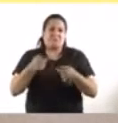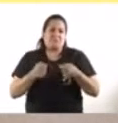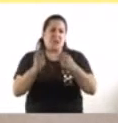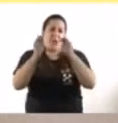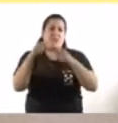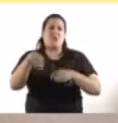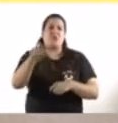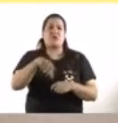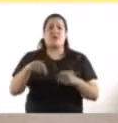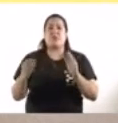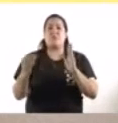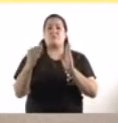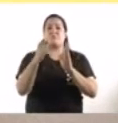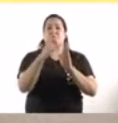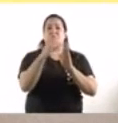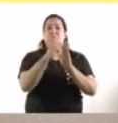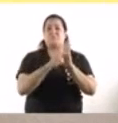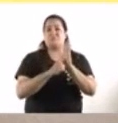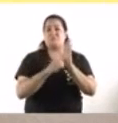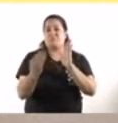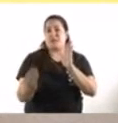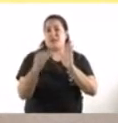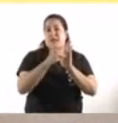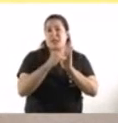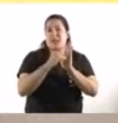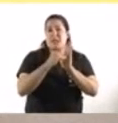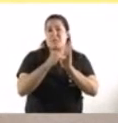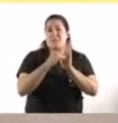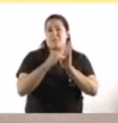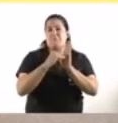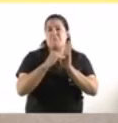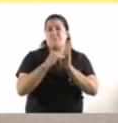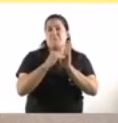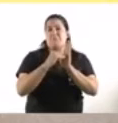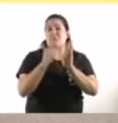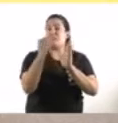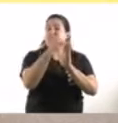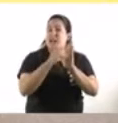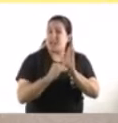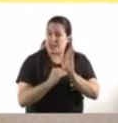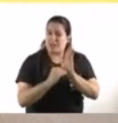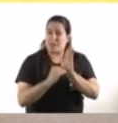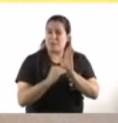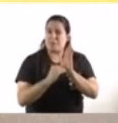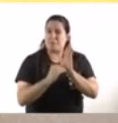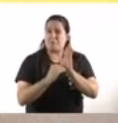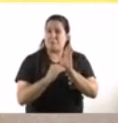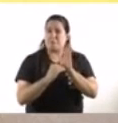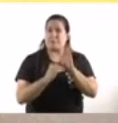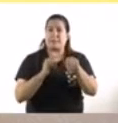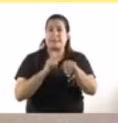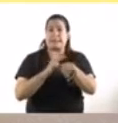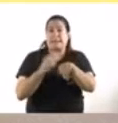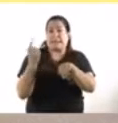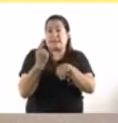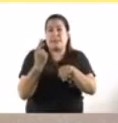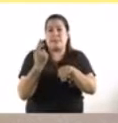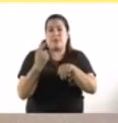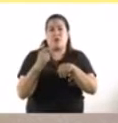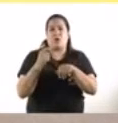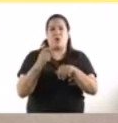registran, a los pocos días los vamos a... Perdón, se registran, a los minutos les llega una